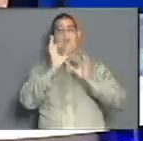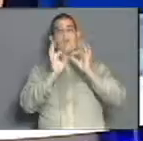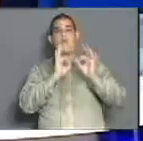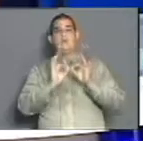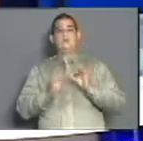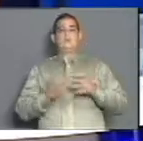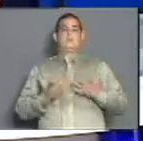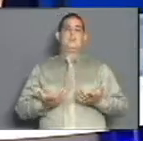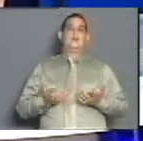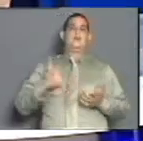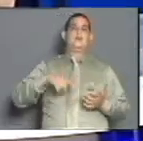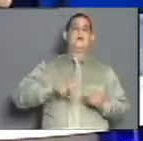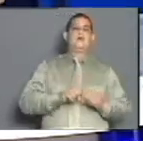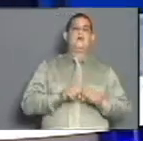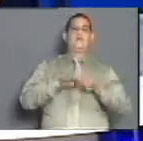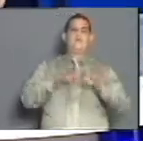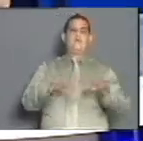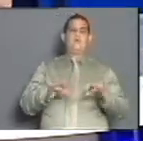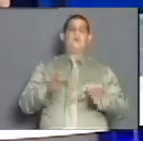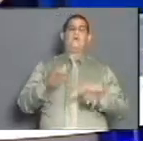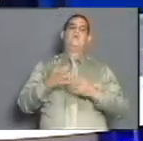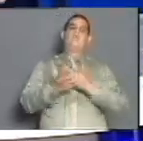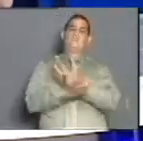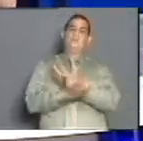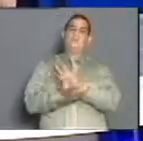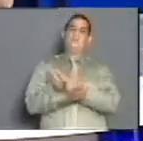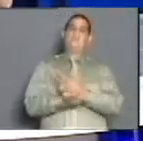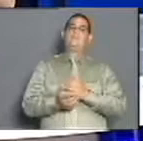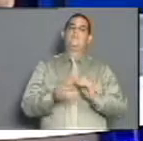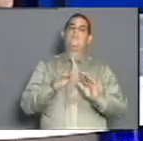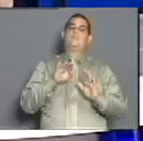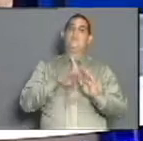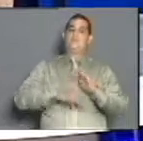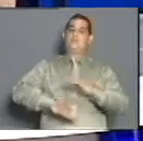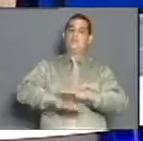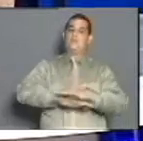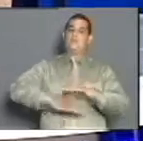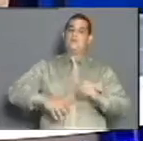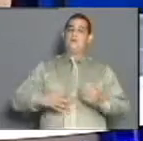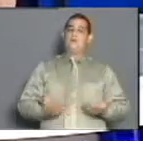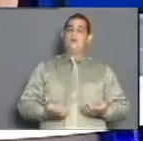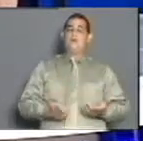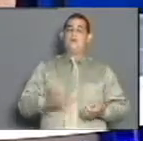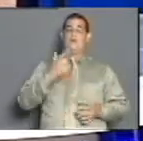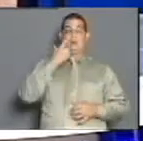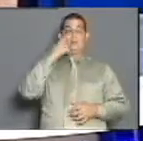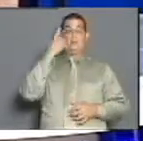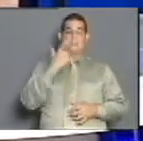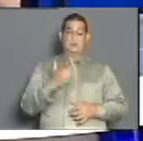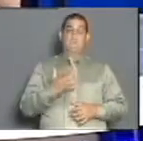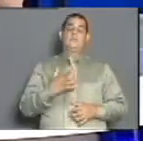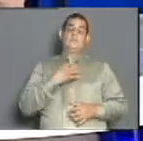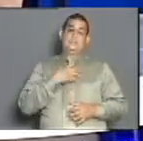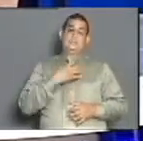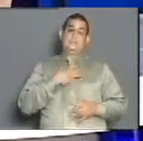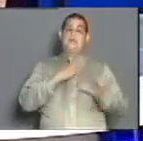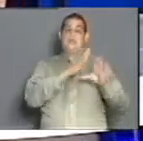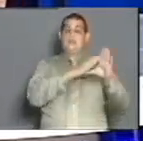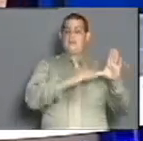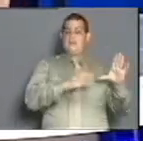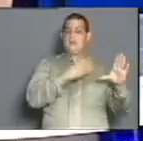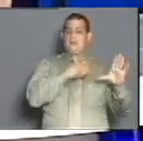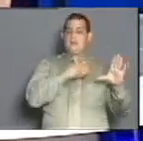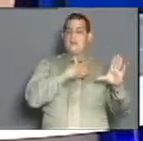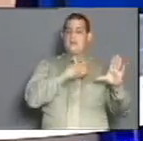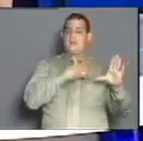sabe que el virus está peligroso, que está diseminado porque abajo, con baja cantidad, pero ahí en los territorios, Jibara tiene...